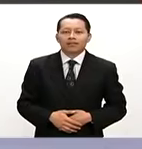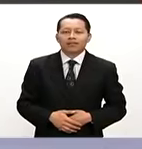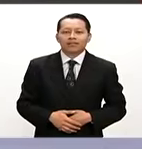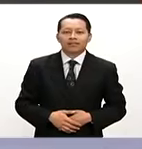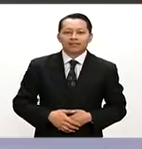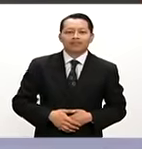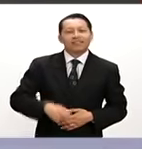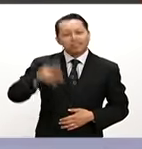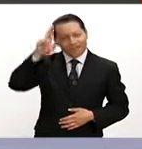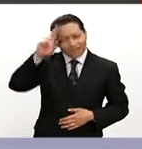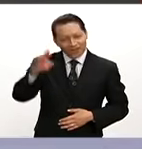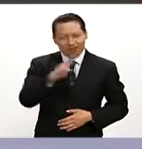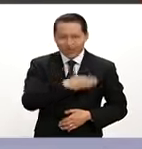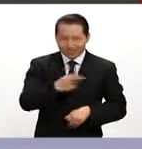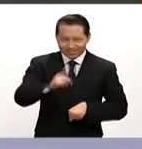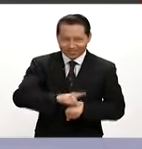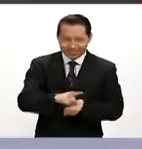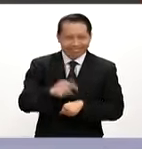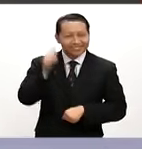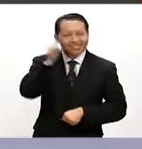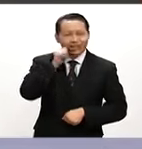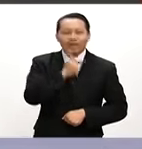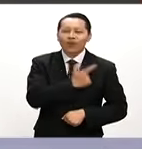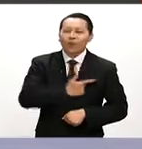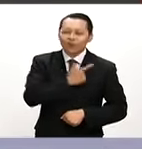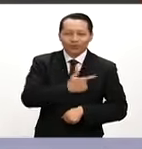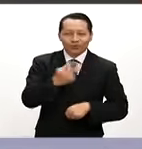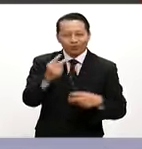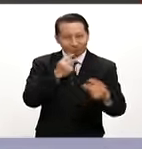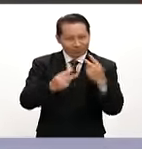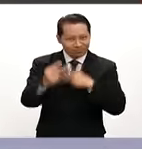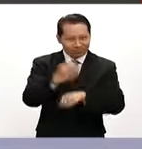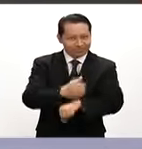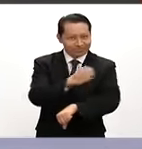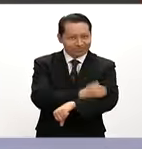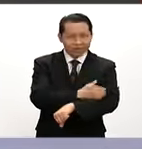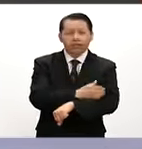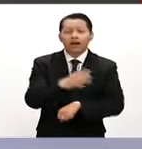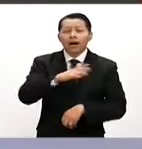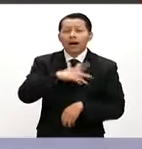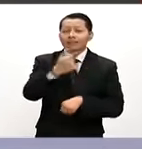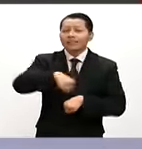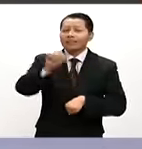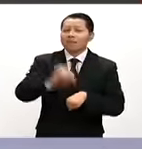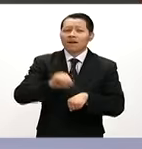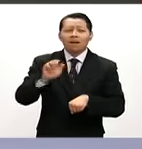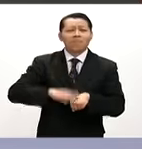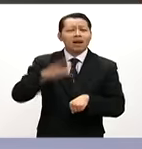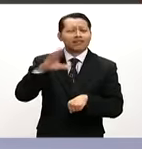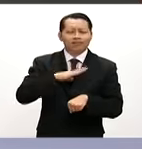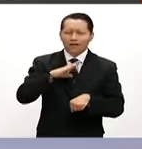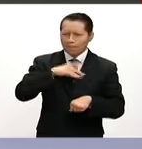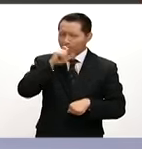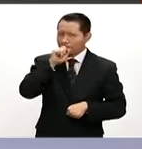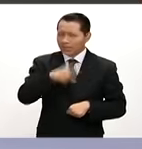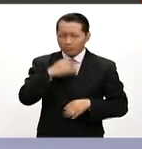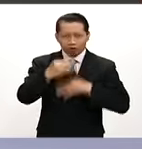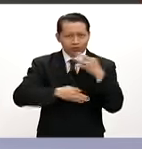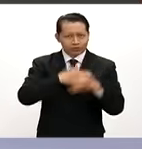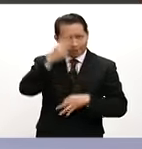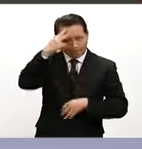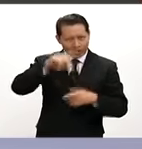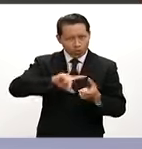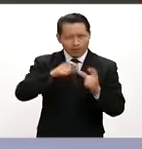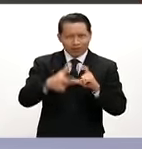¿Qué tal? Muy buenos días. Como siempre me da mucho gusto que nos acompañe en una semana más, en una edición más de México al Día. Saludo con